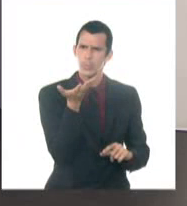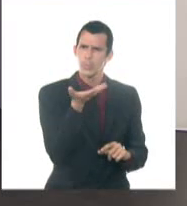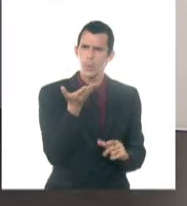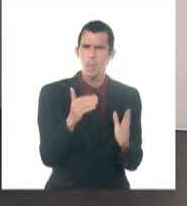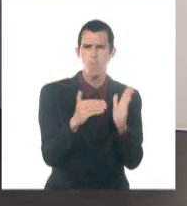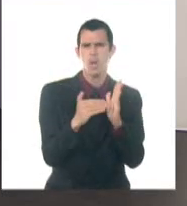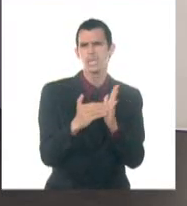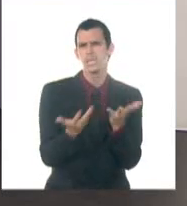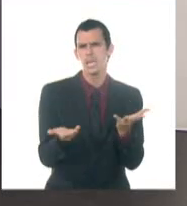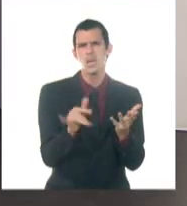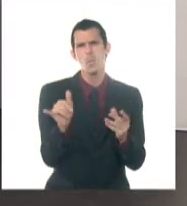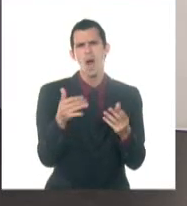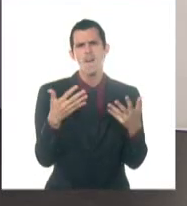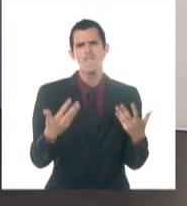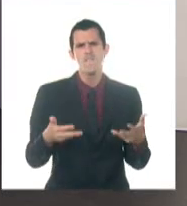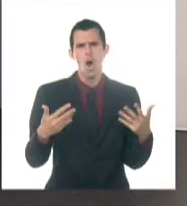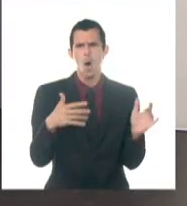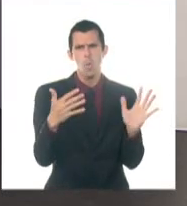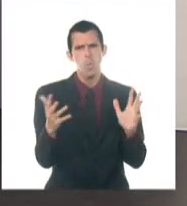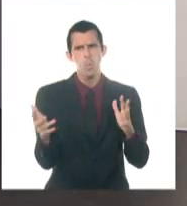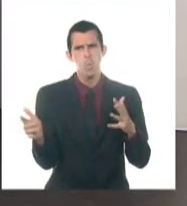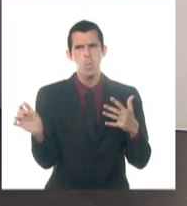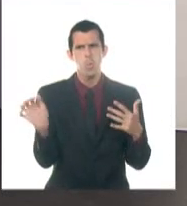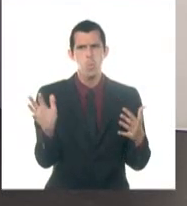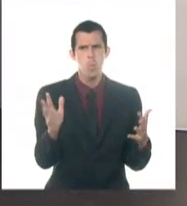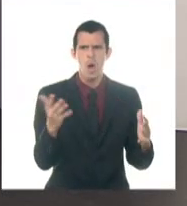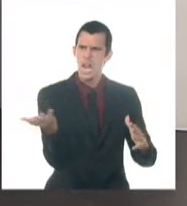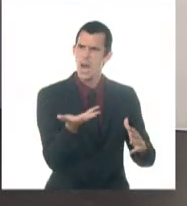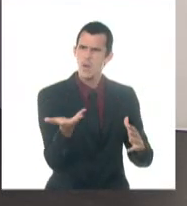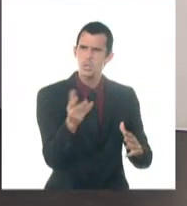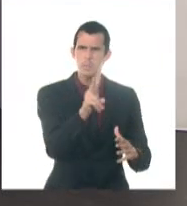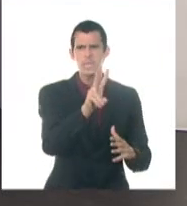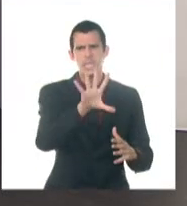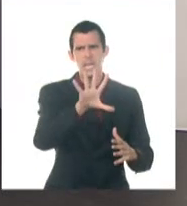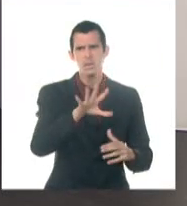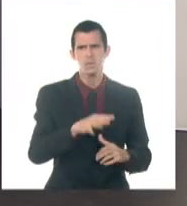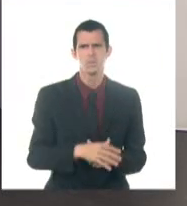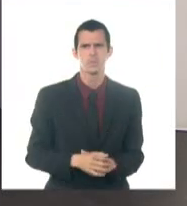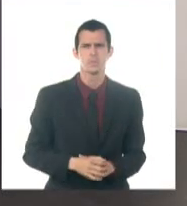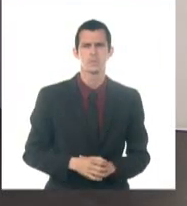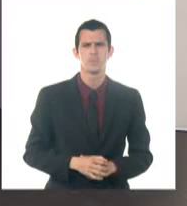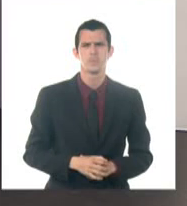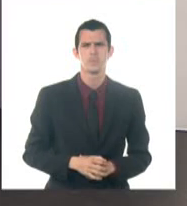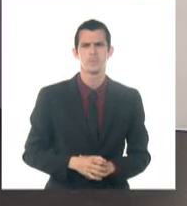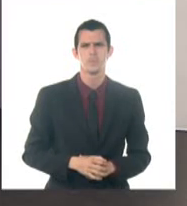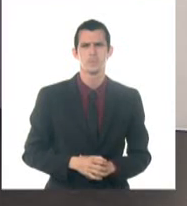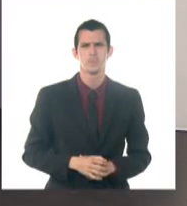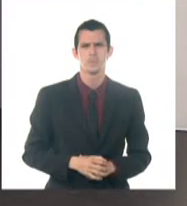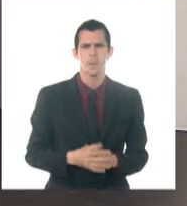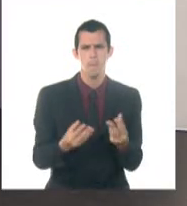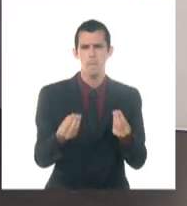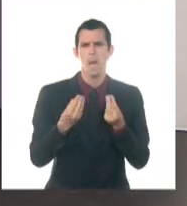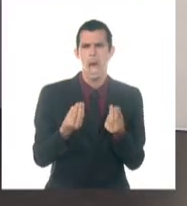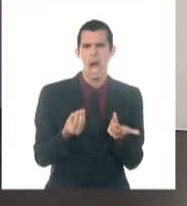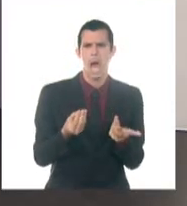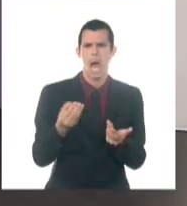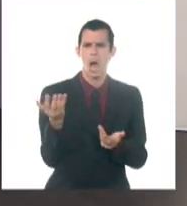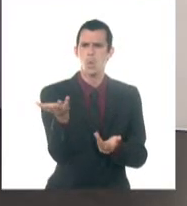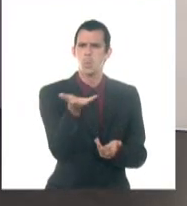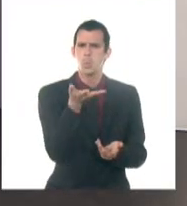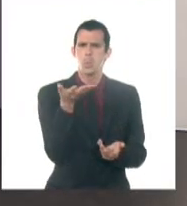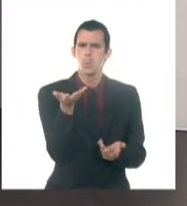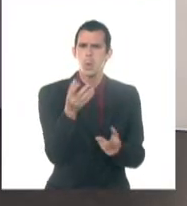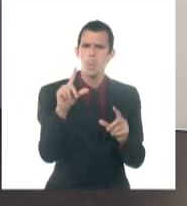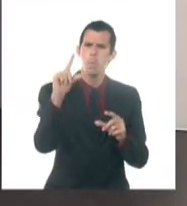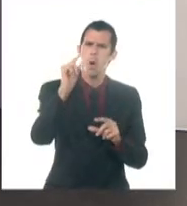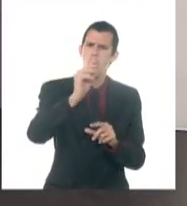en zonas costeras hasta 25 kilómetros por hora. Con estos vientos, predominará el poco oleaje en casi todos nuestros litorales. Tendremos solamente oleaje en